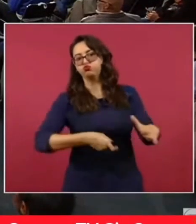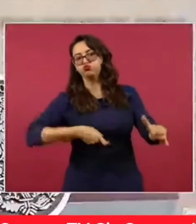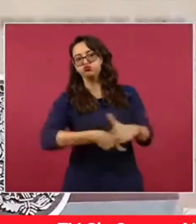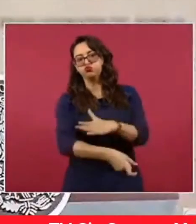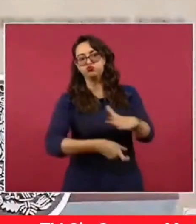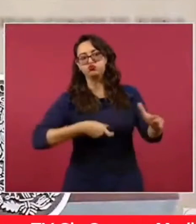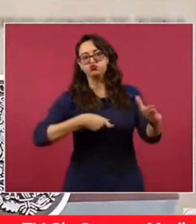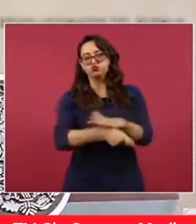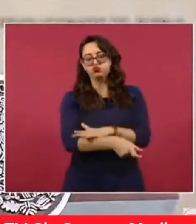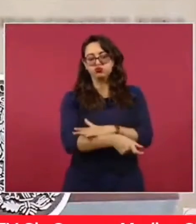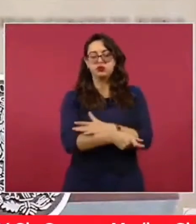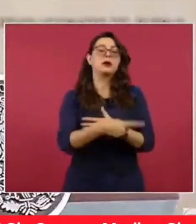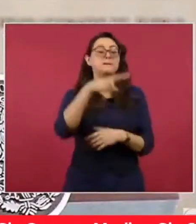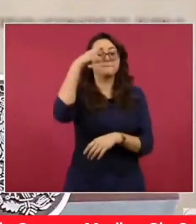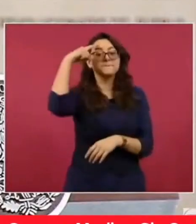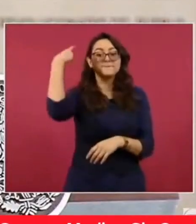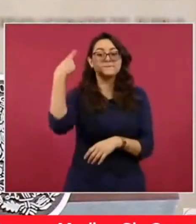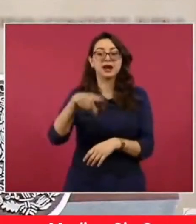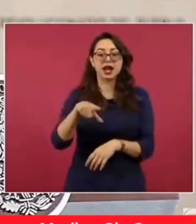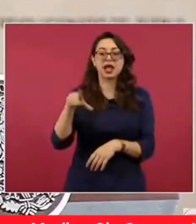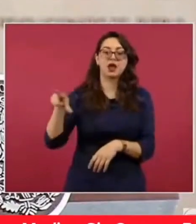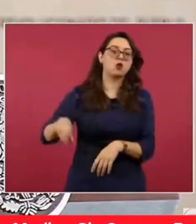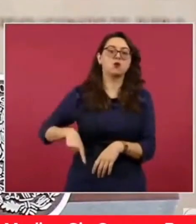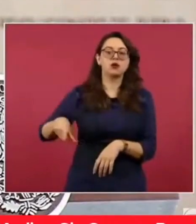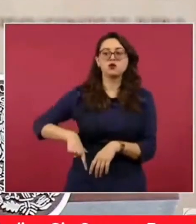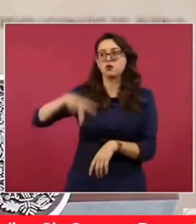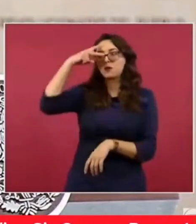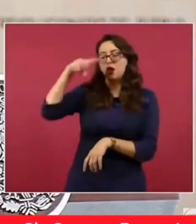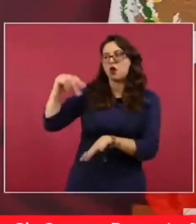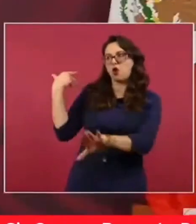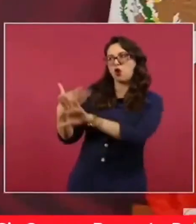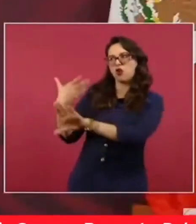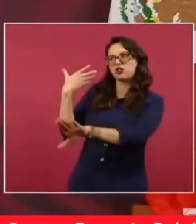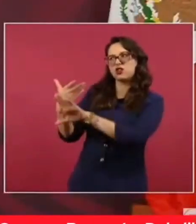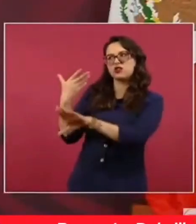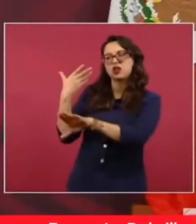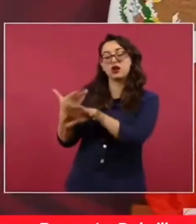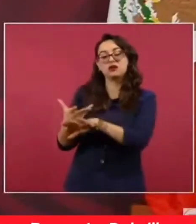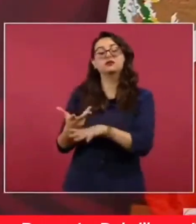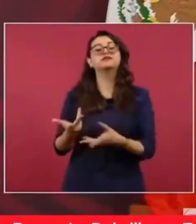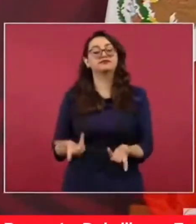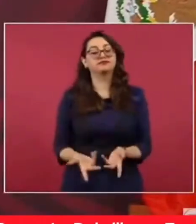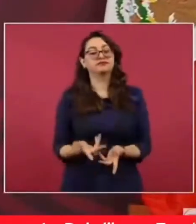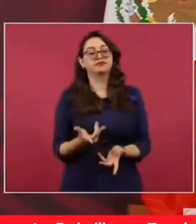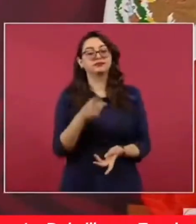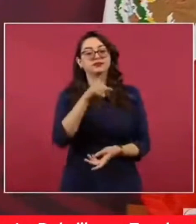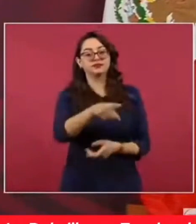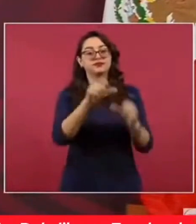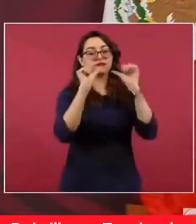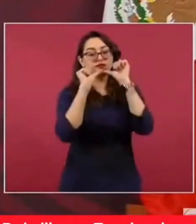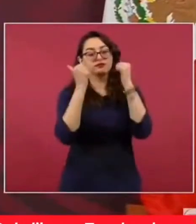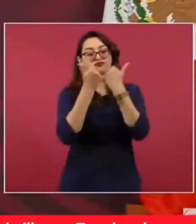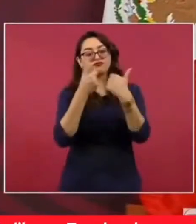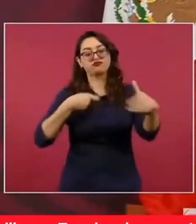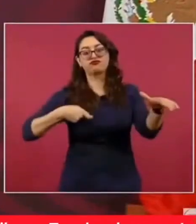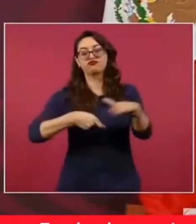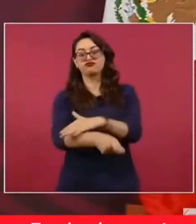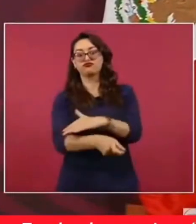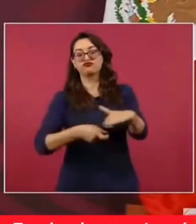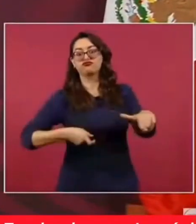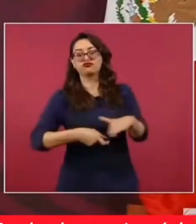del sector empresarial. Muy hipócritas.